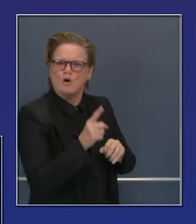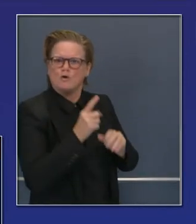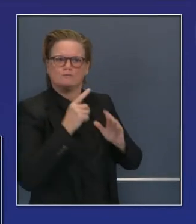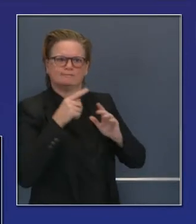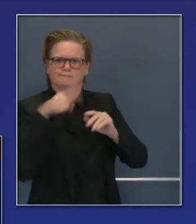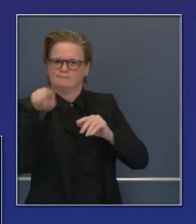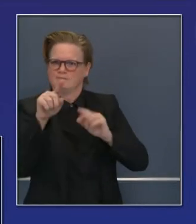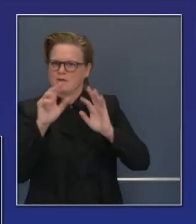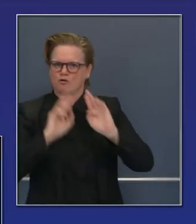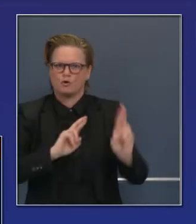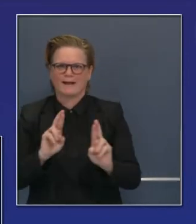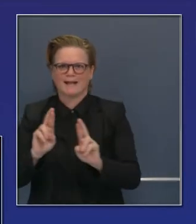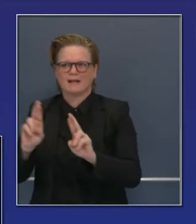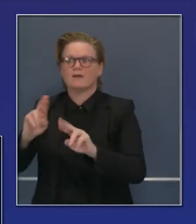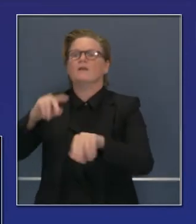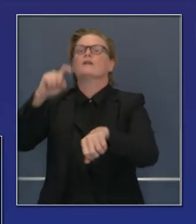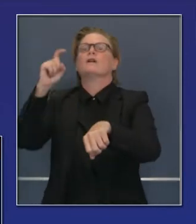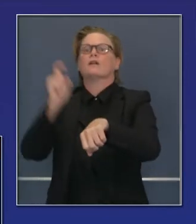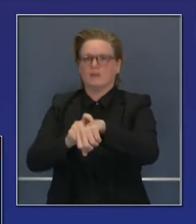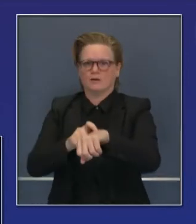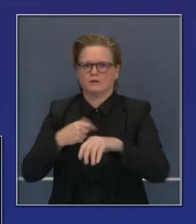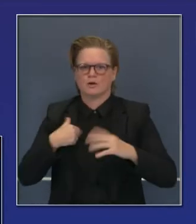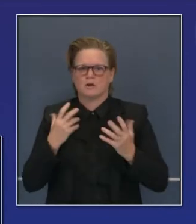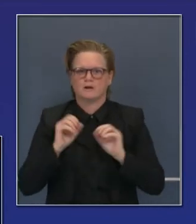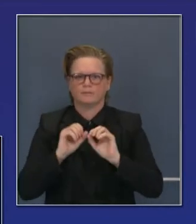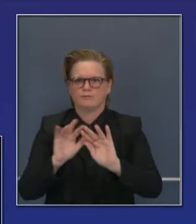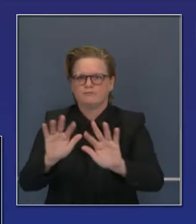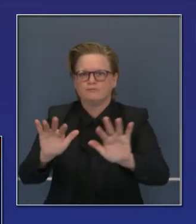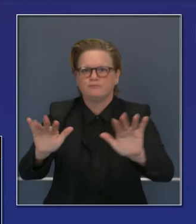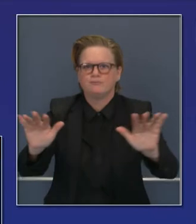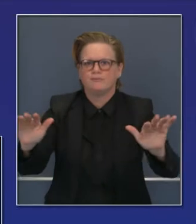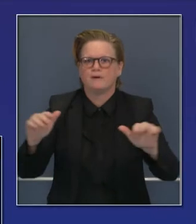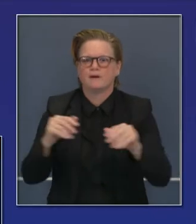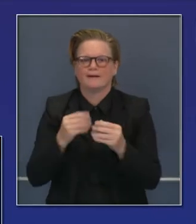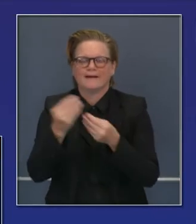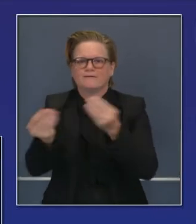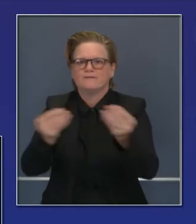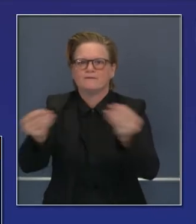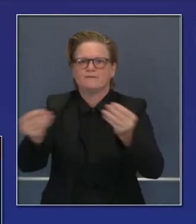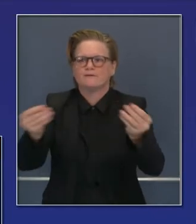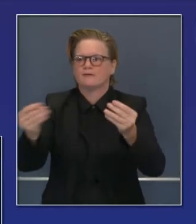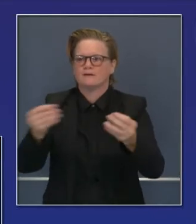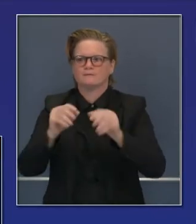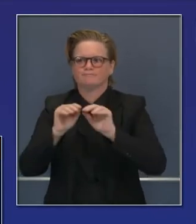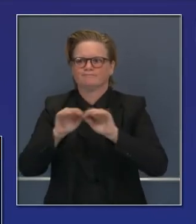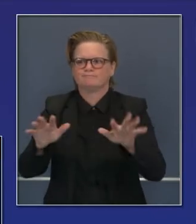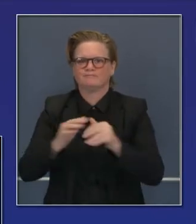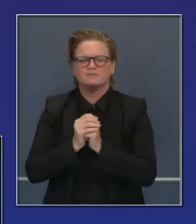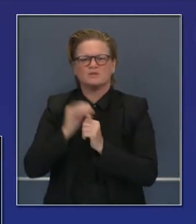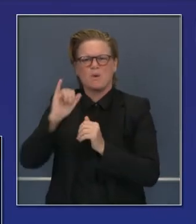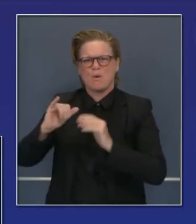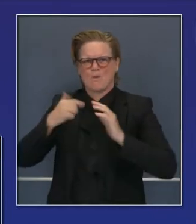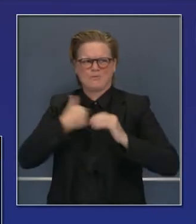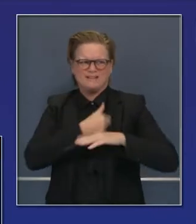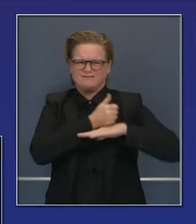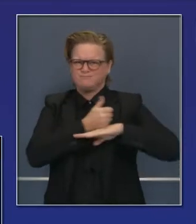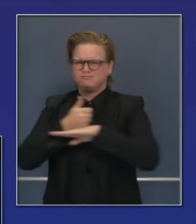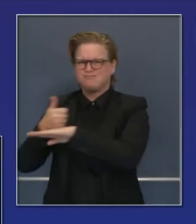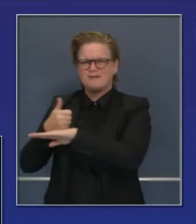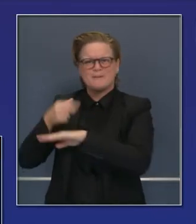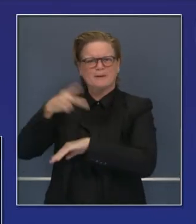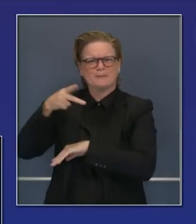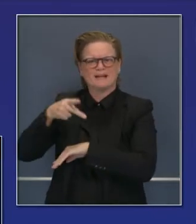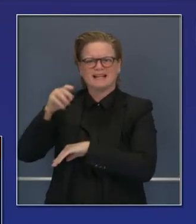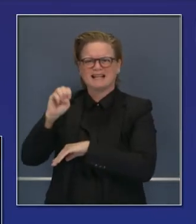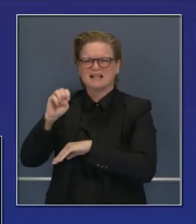prepararnos, obteniendo el material necesario, teniendo acceso a todo el equipo de protección personal